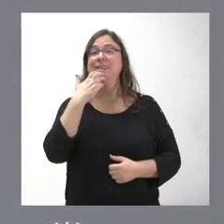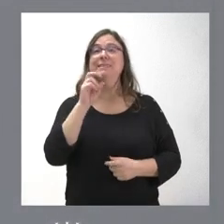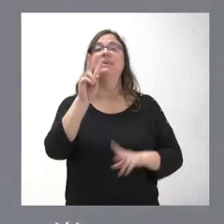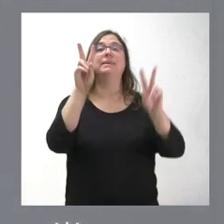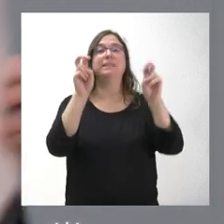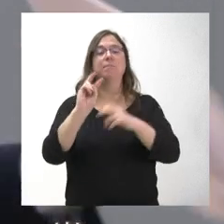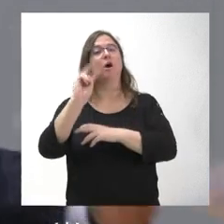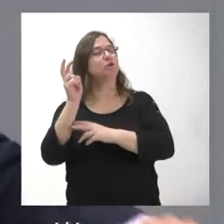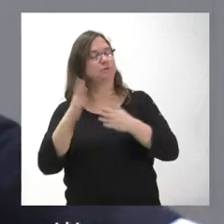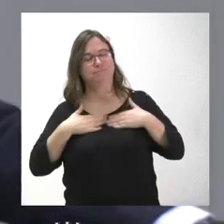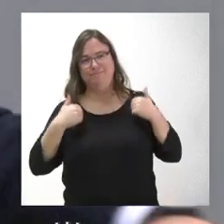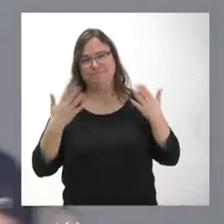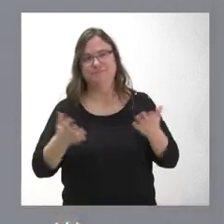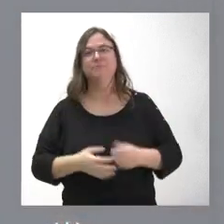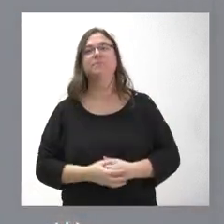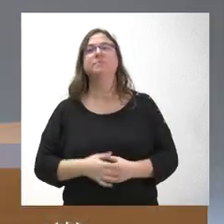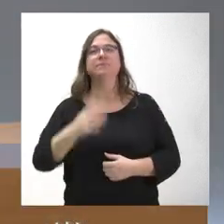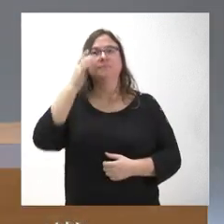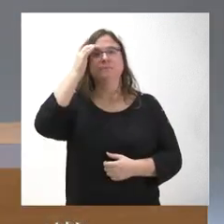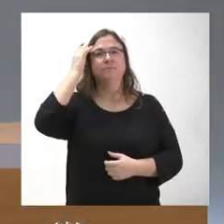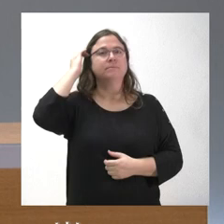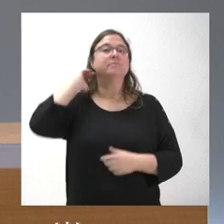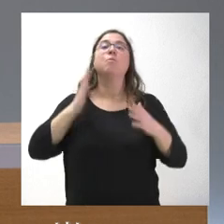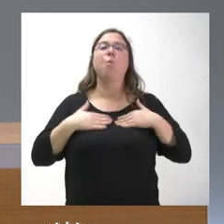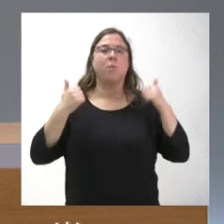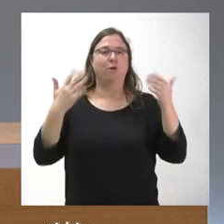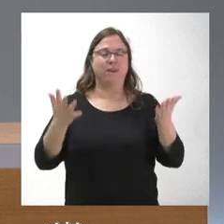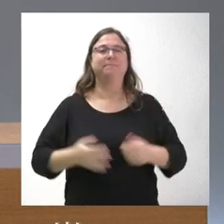pues también a su disposición estoy. Cuando quieran.